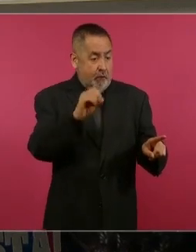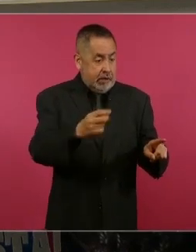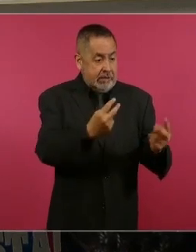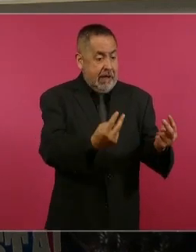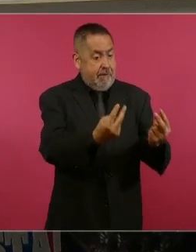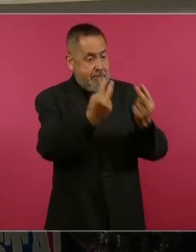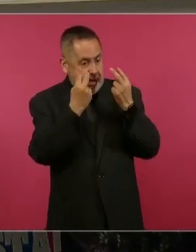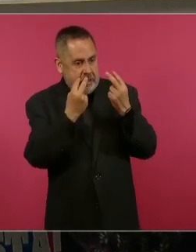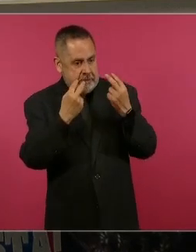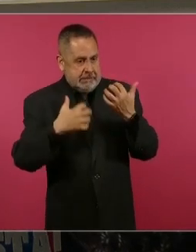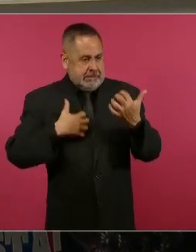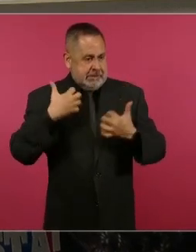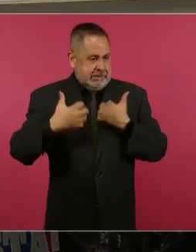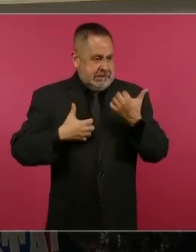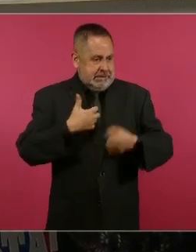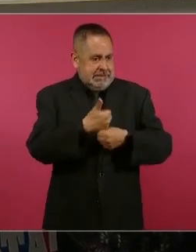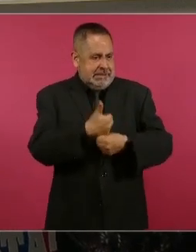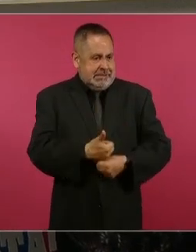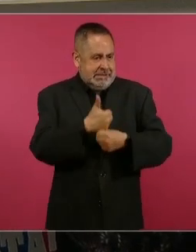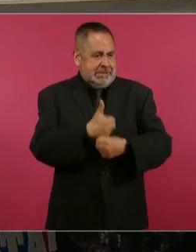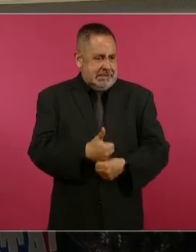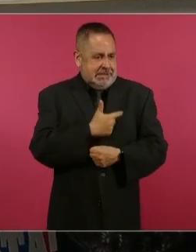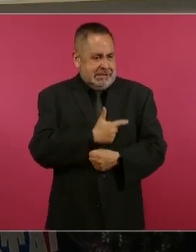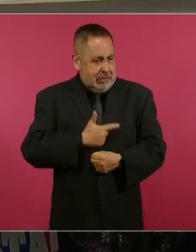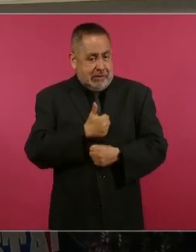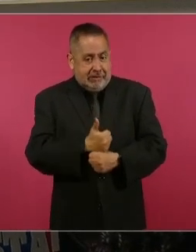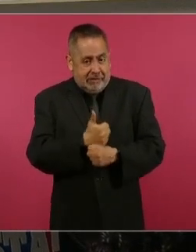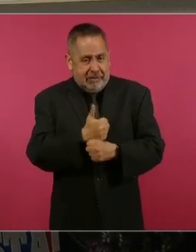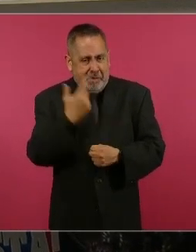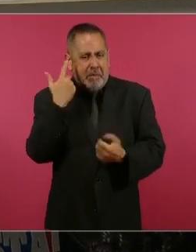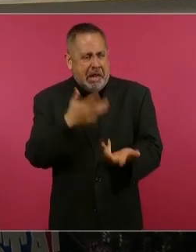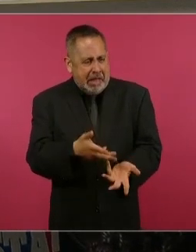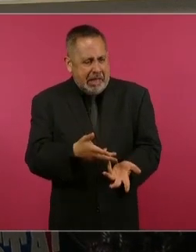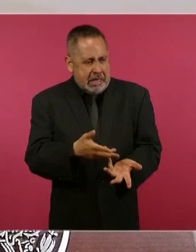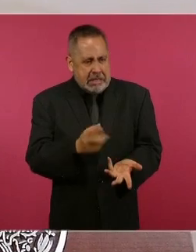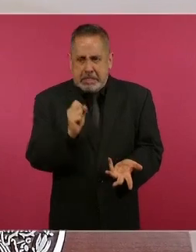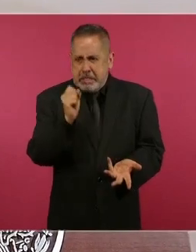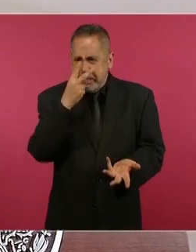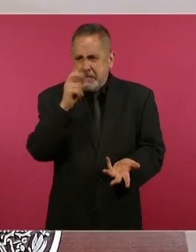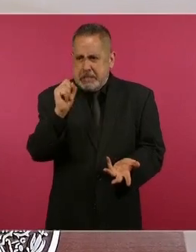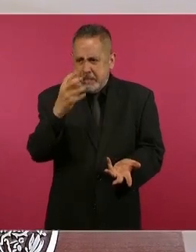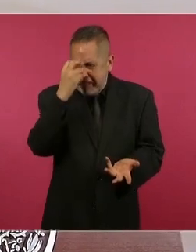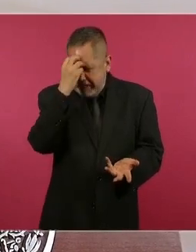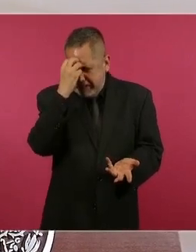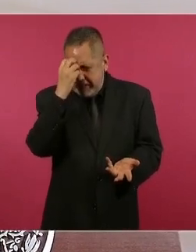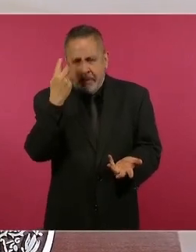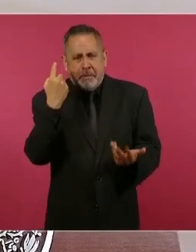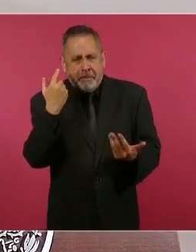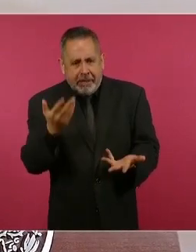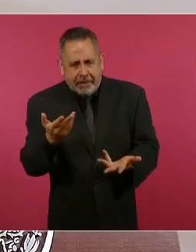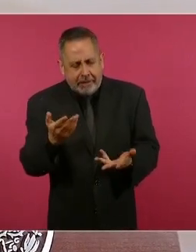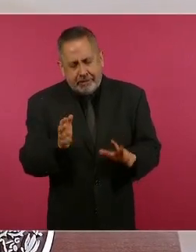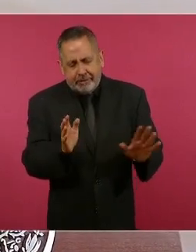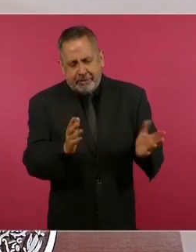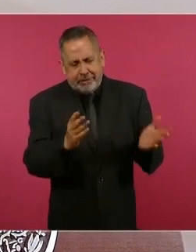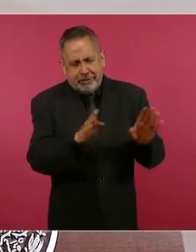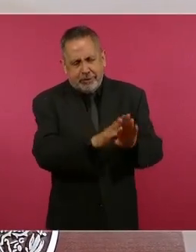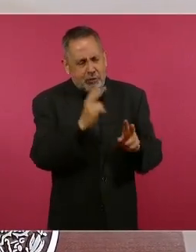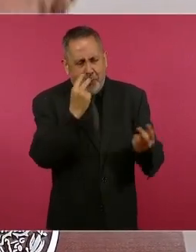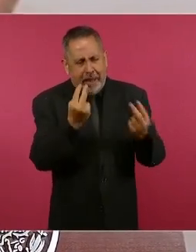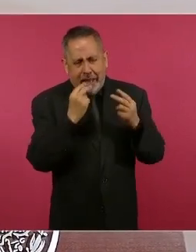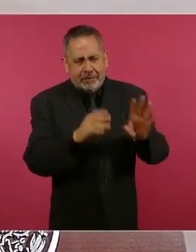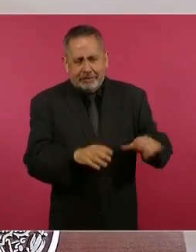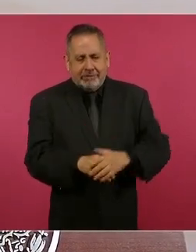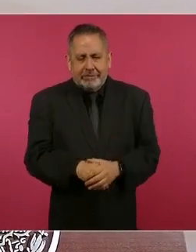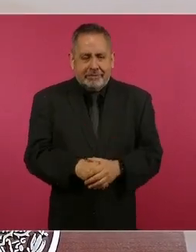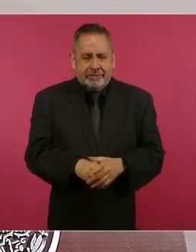ser masoquista para que a vez nada más te enojas y